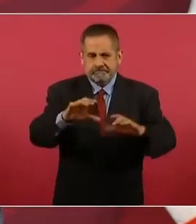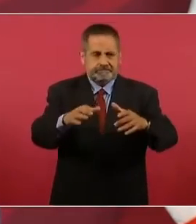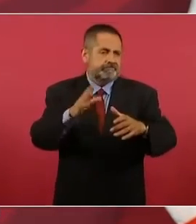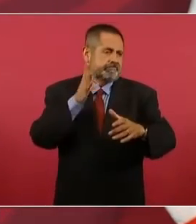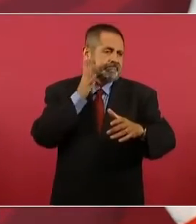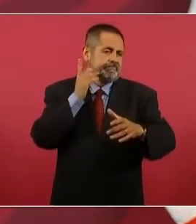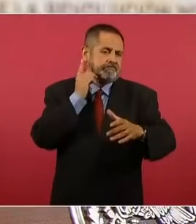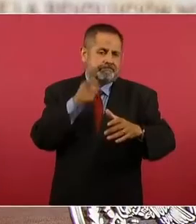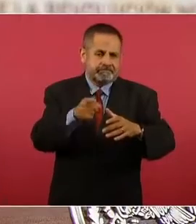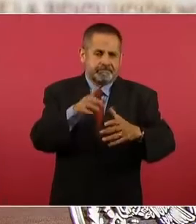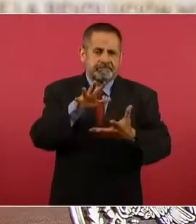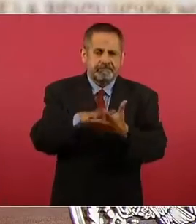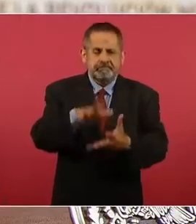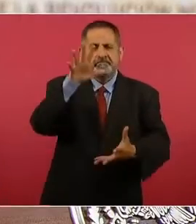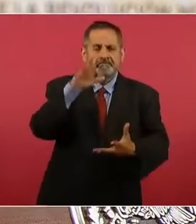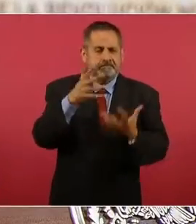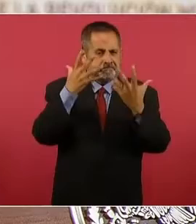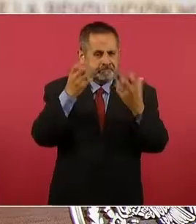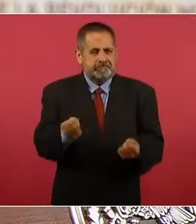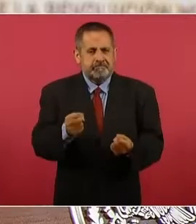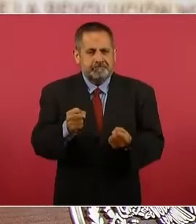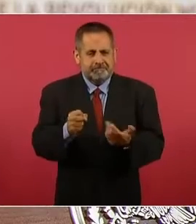ahí hay más legisladores,